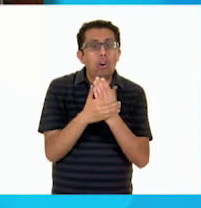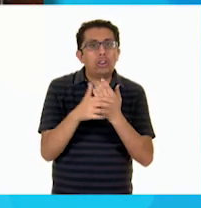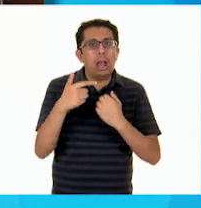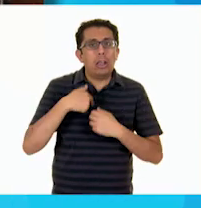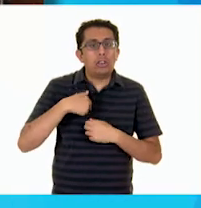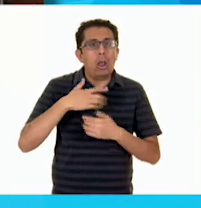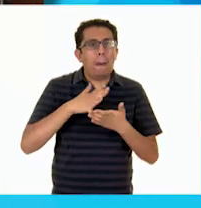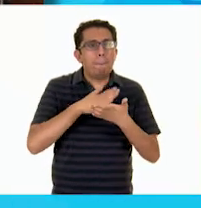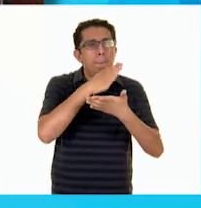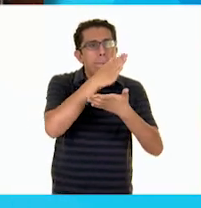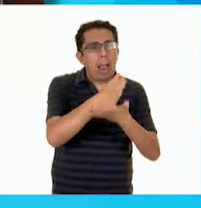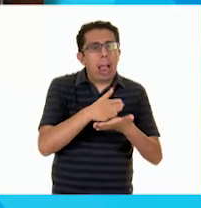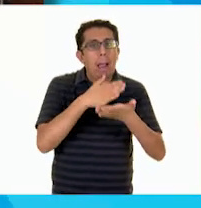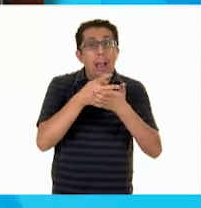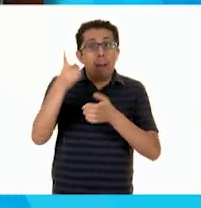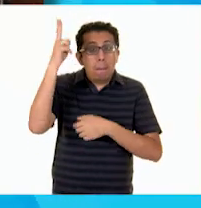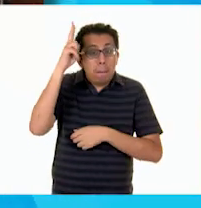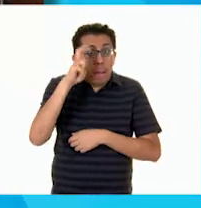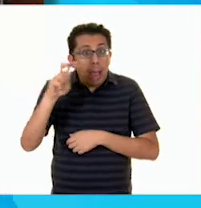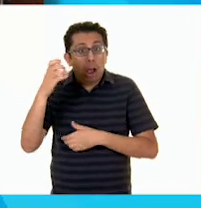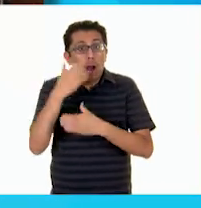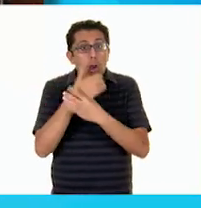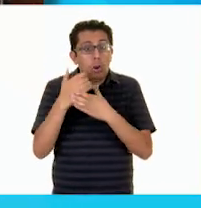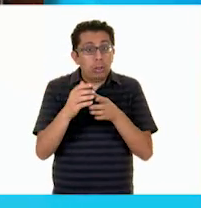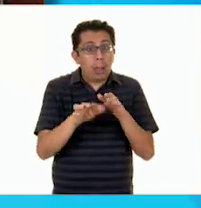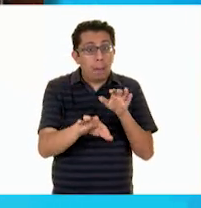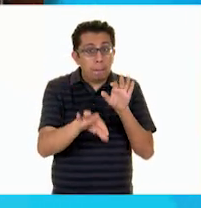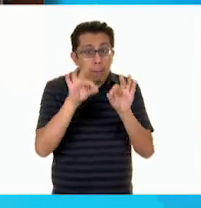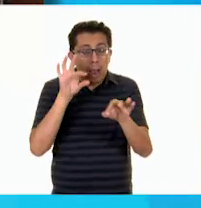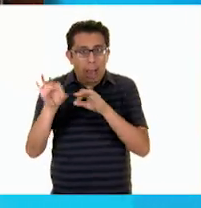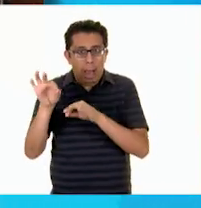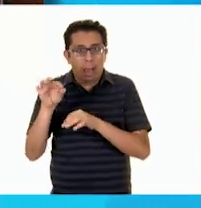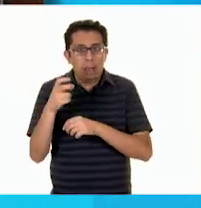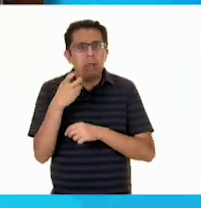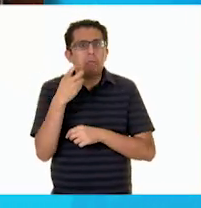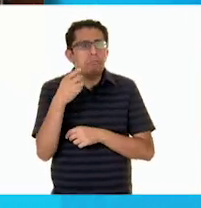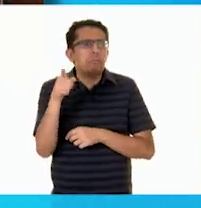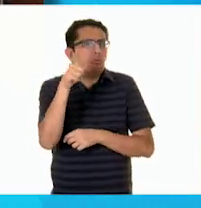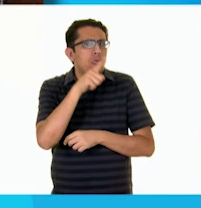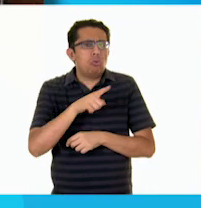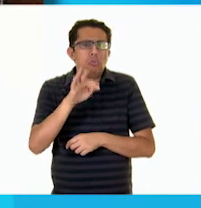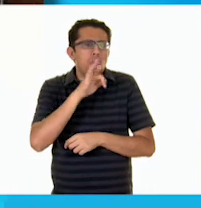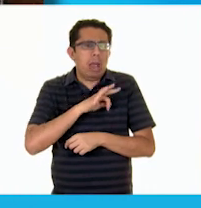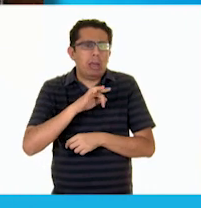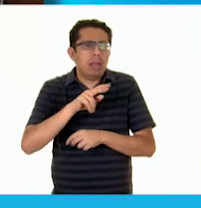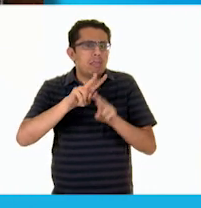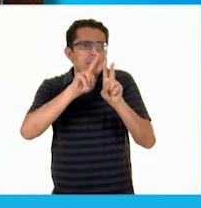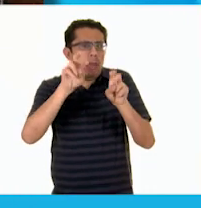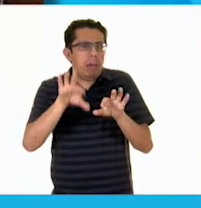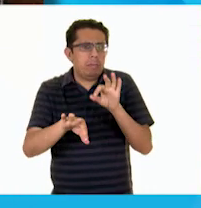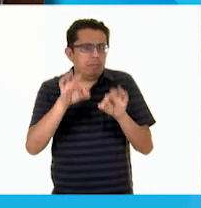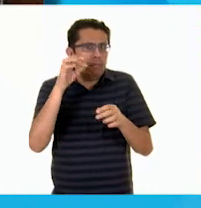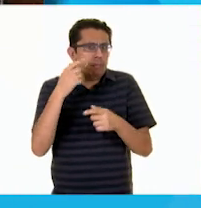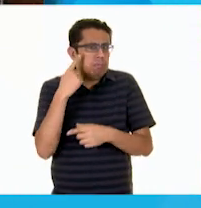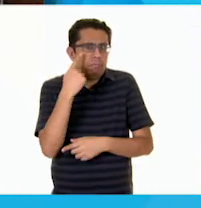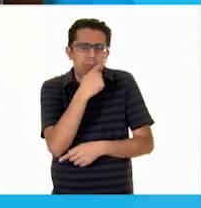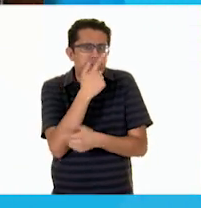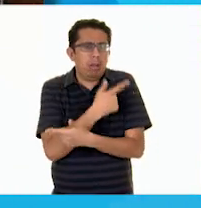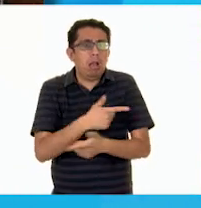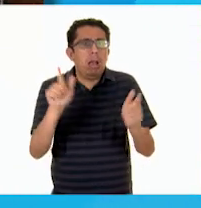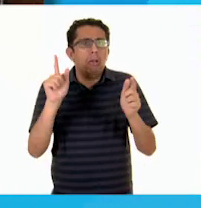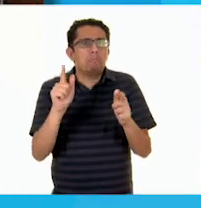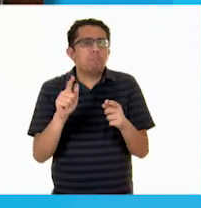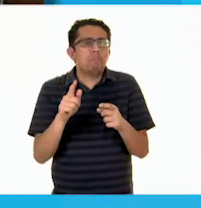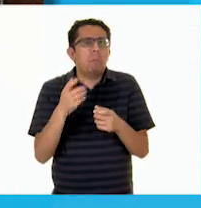viajes. Muchos de ellos son de arte popular. Pero tú puedes elegir el tema que quieras. Puedes hablar sobre el color,